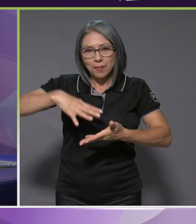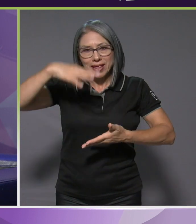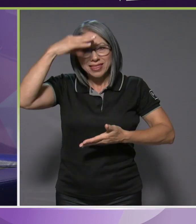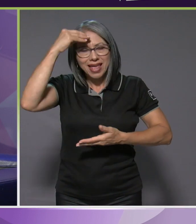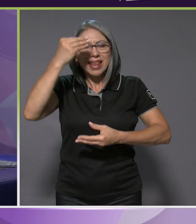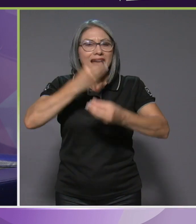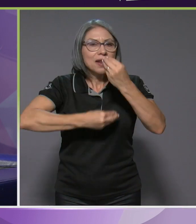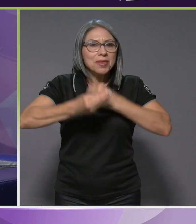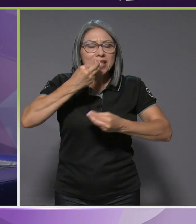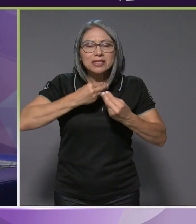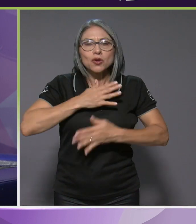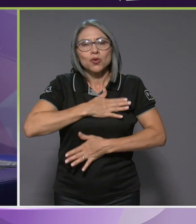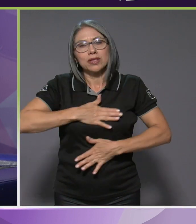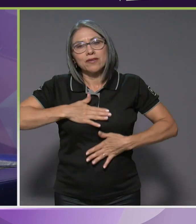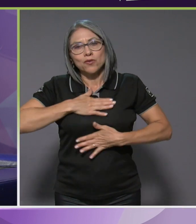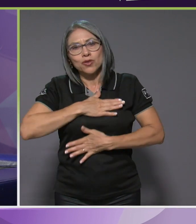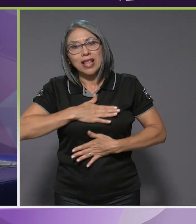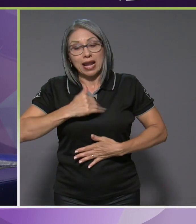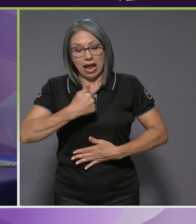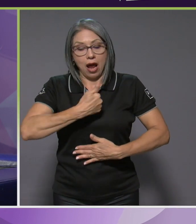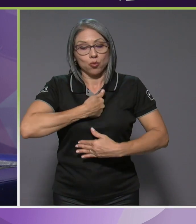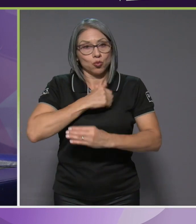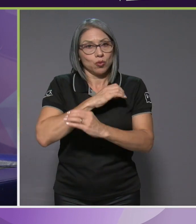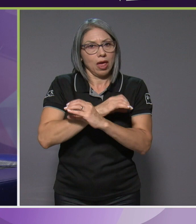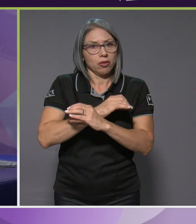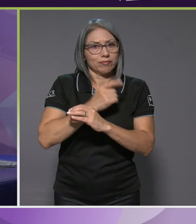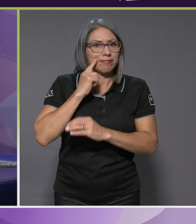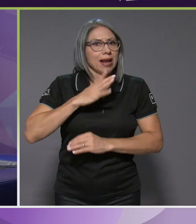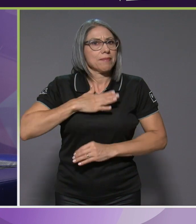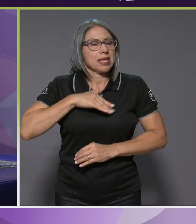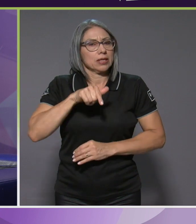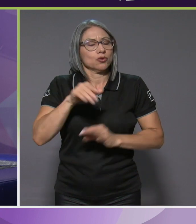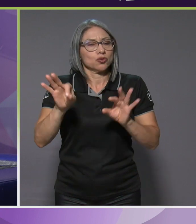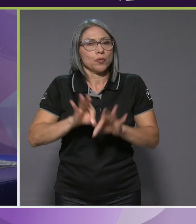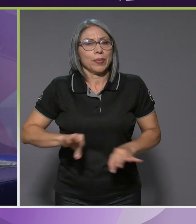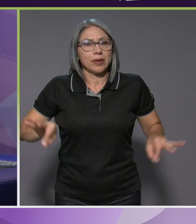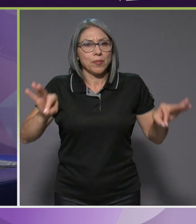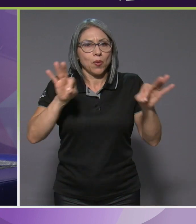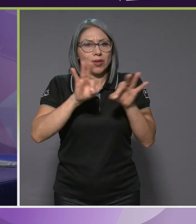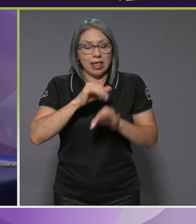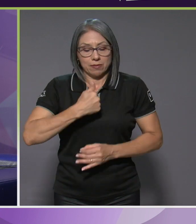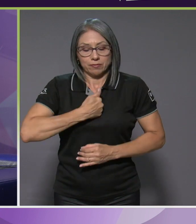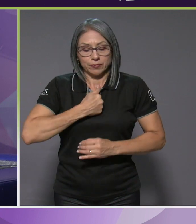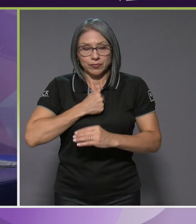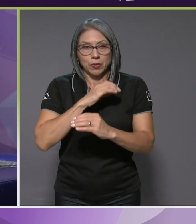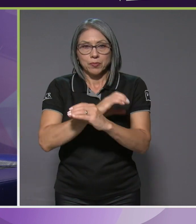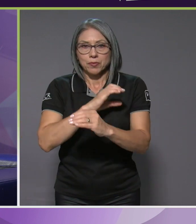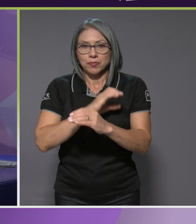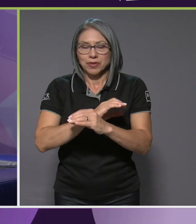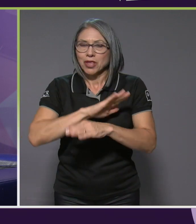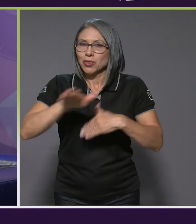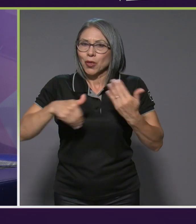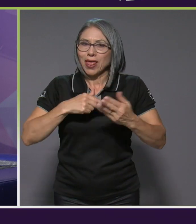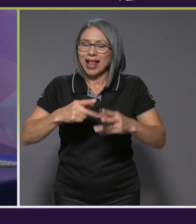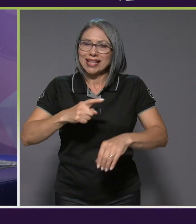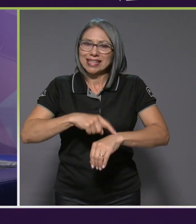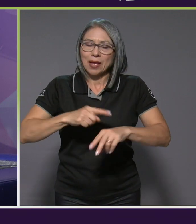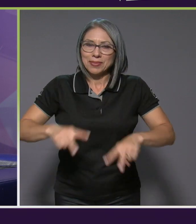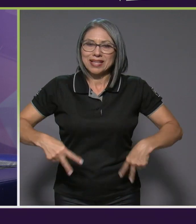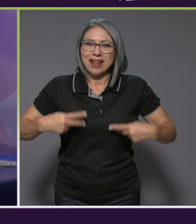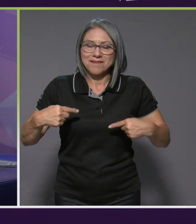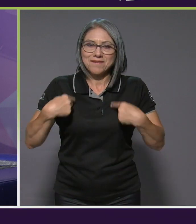alimentación, disfrutar el tema del autocuidado, que para mí el autocuidado es súper importante en todas las etapas de la vida. Entonces, bueno, para